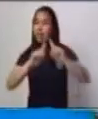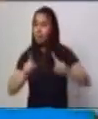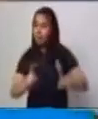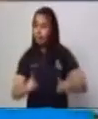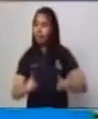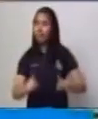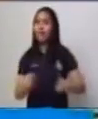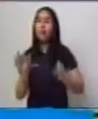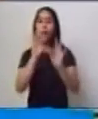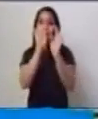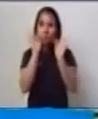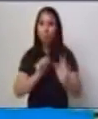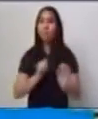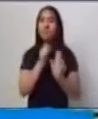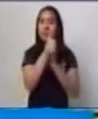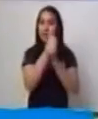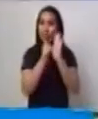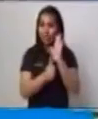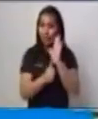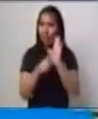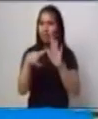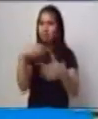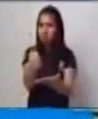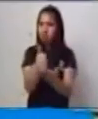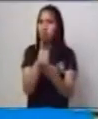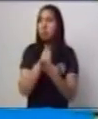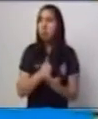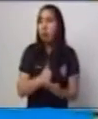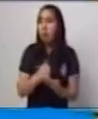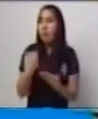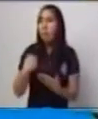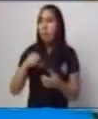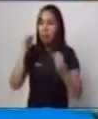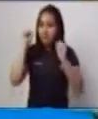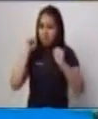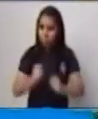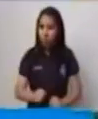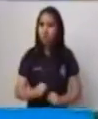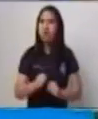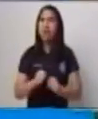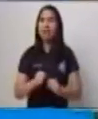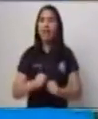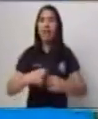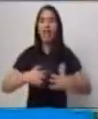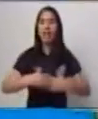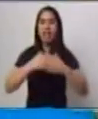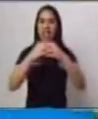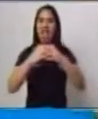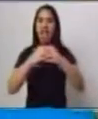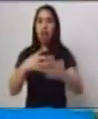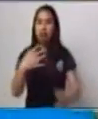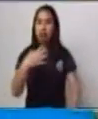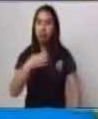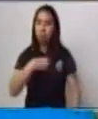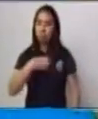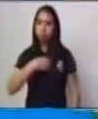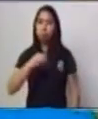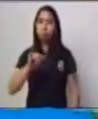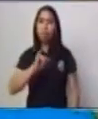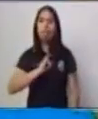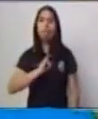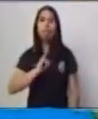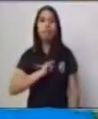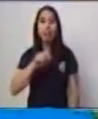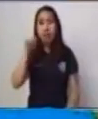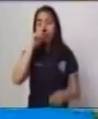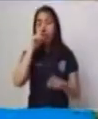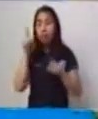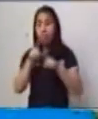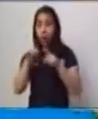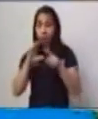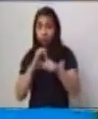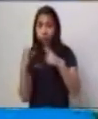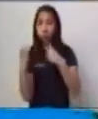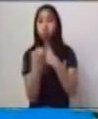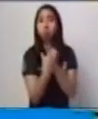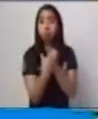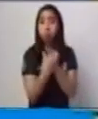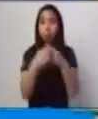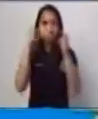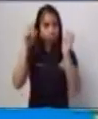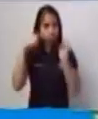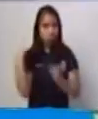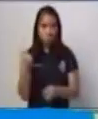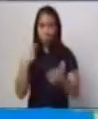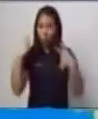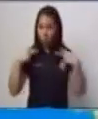construir la identidad y cultura del ser humano. Constituye un elemento primario que